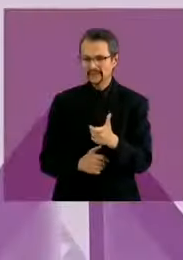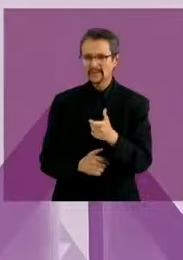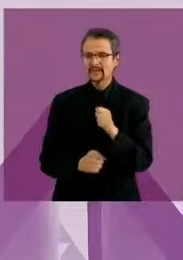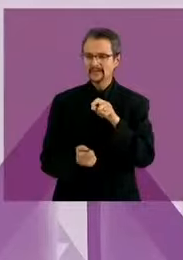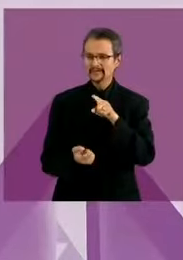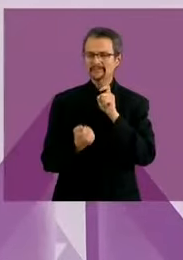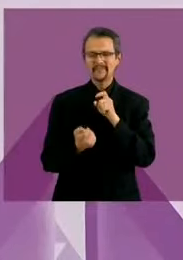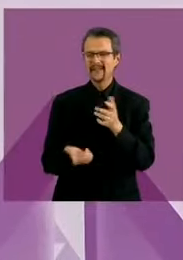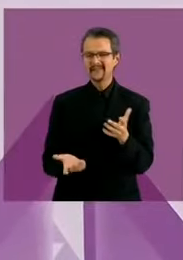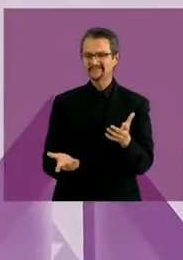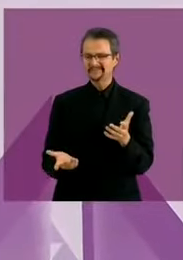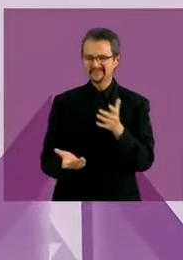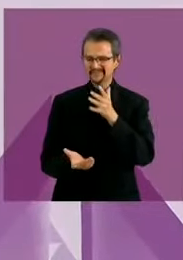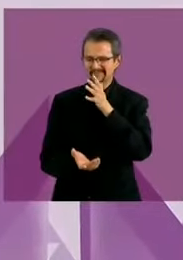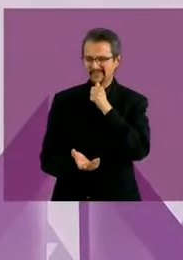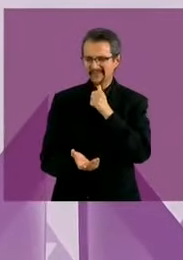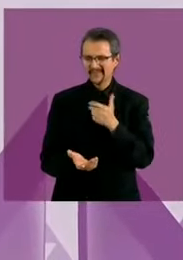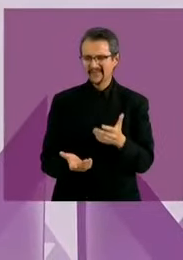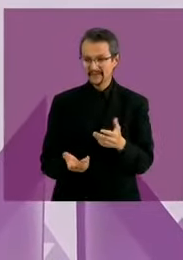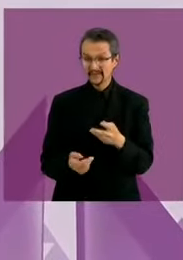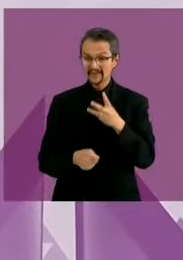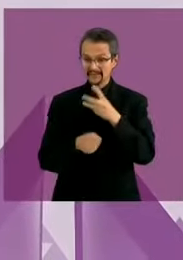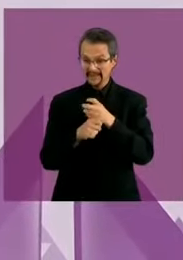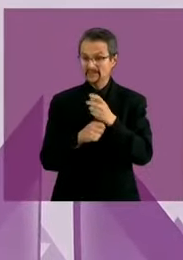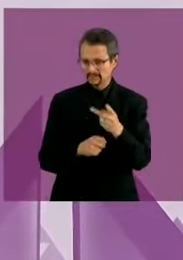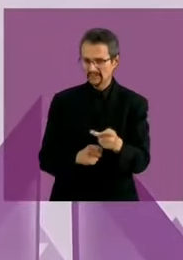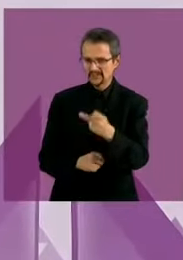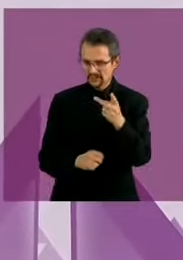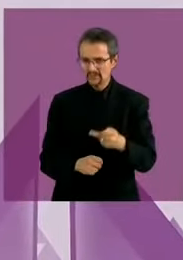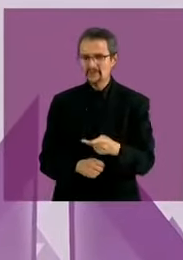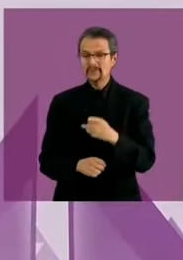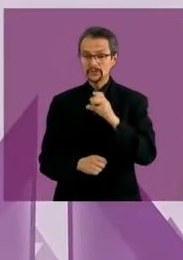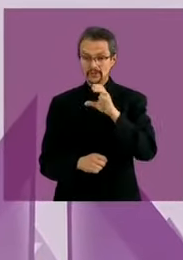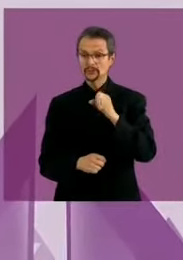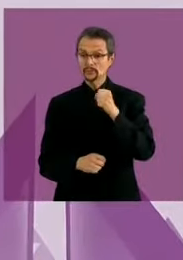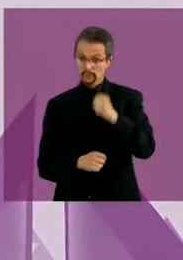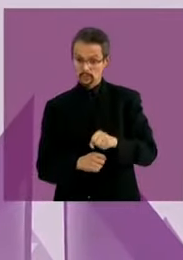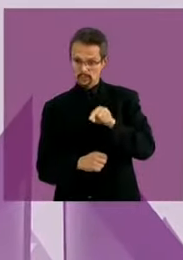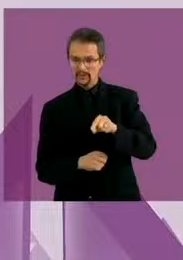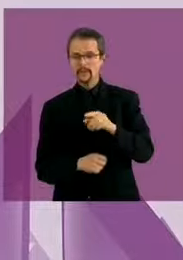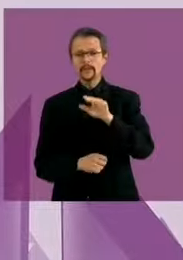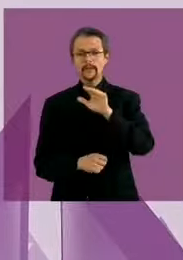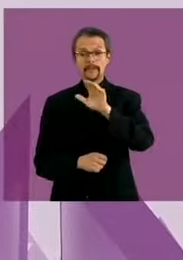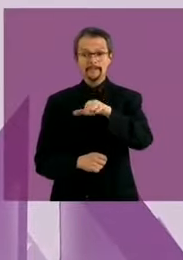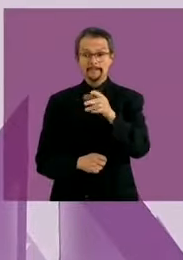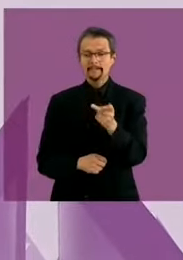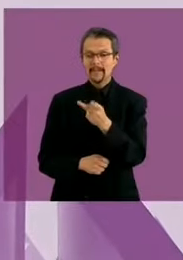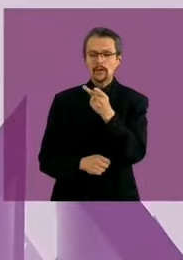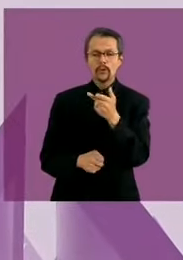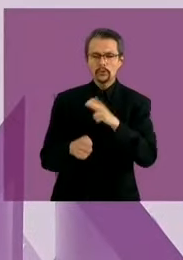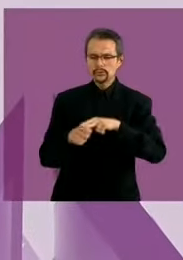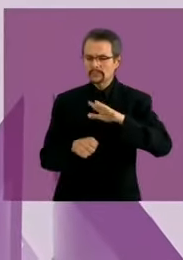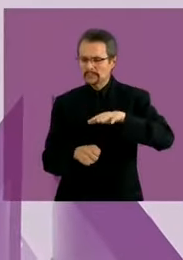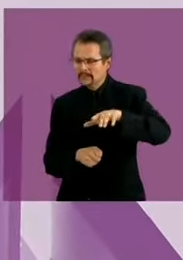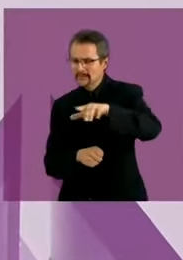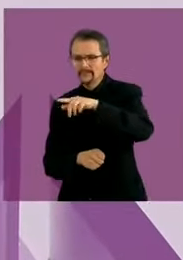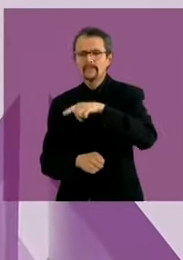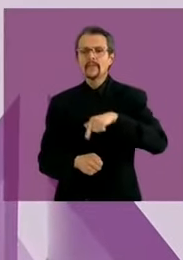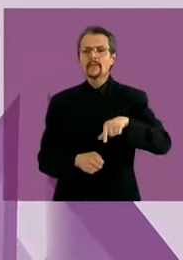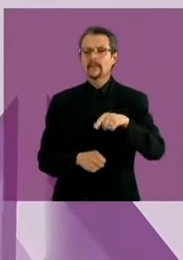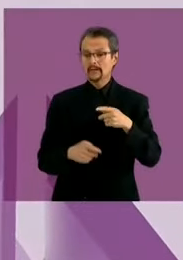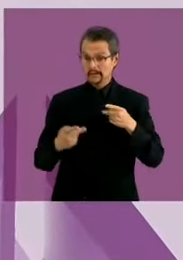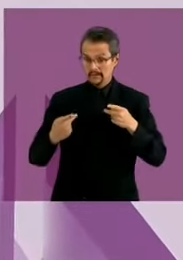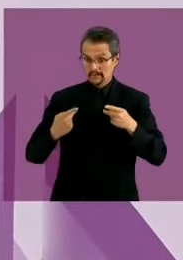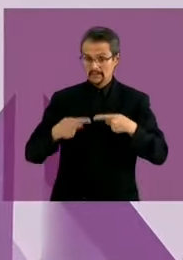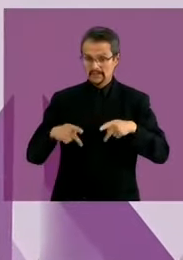Gracias, candidato Maynes. Tercera pregunta, pregunta del Sur. ¿Cómo resolver la capacidad de los hospitales en general? Actualmente no